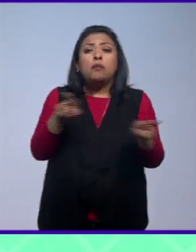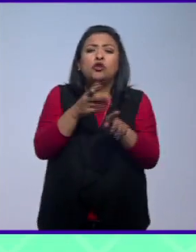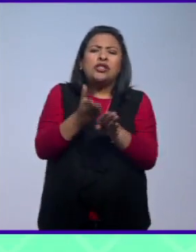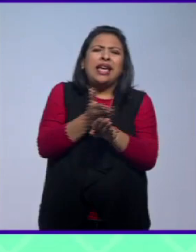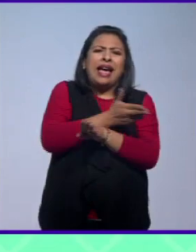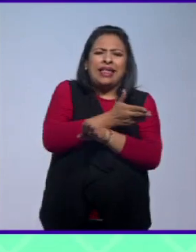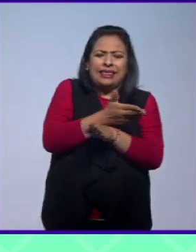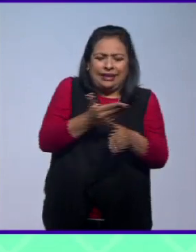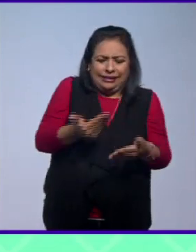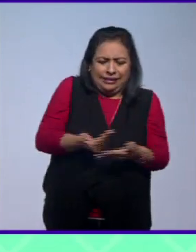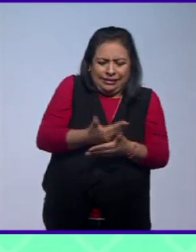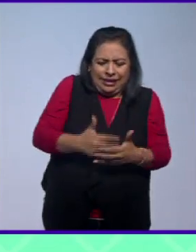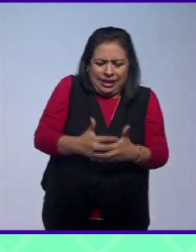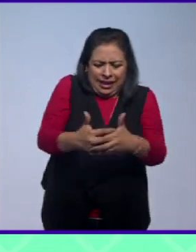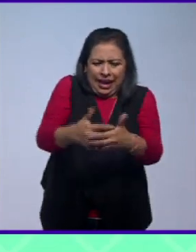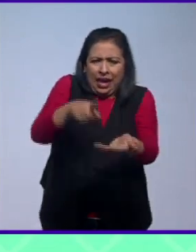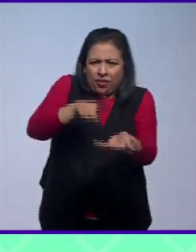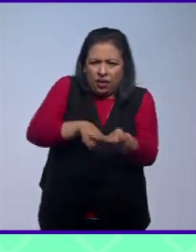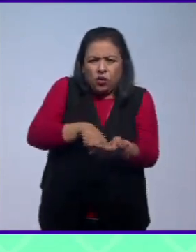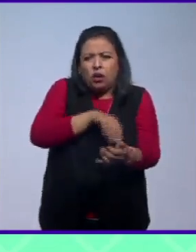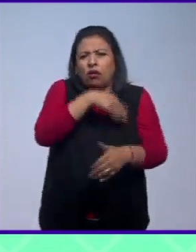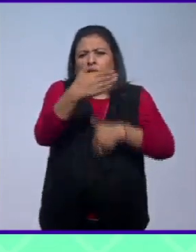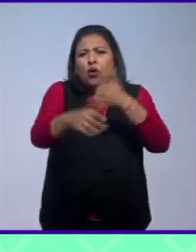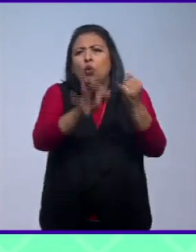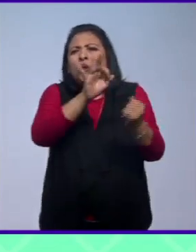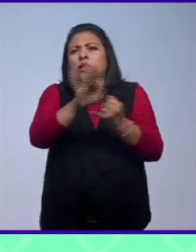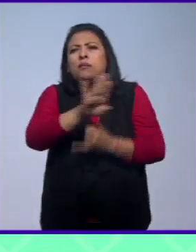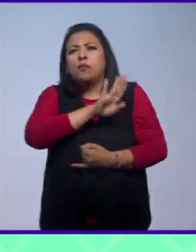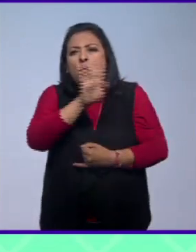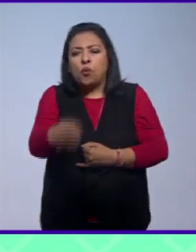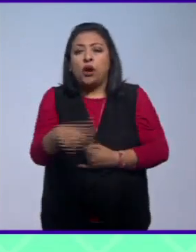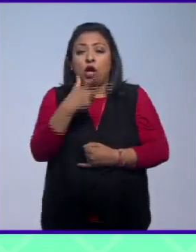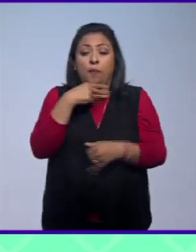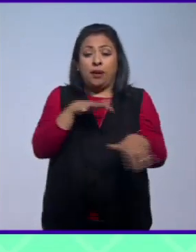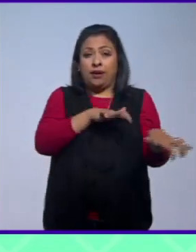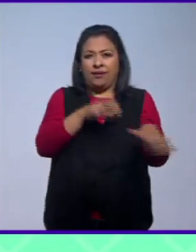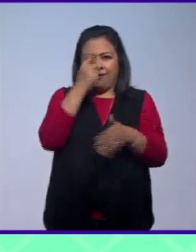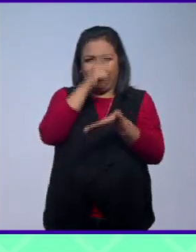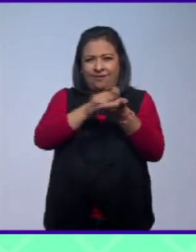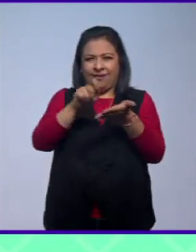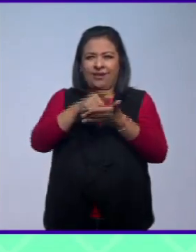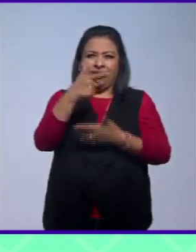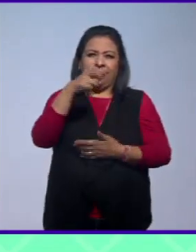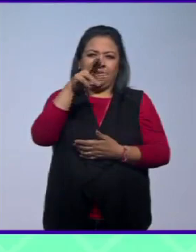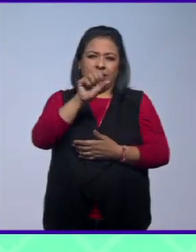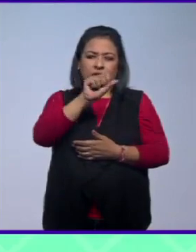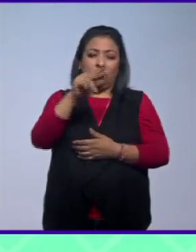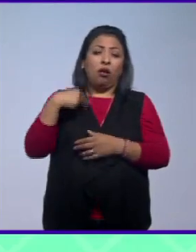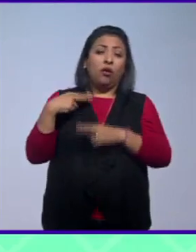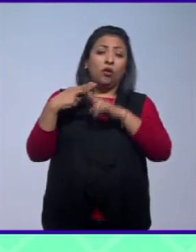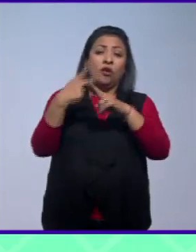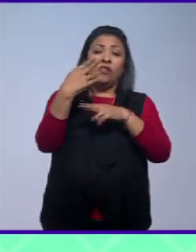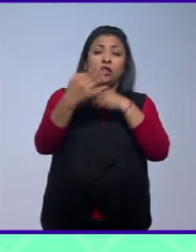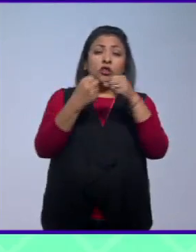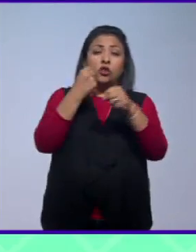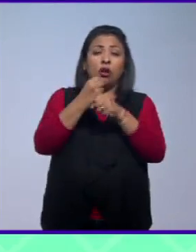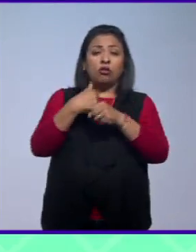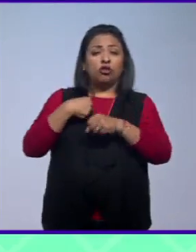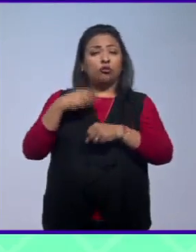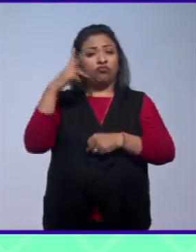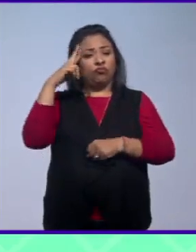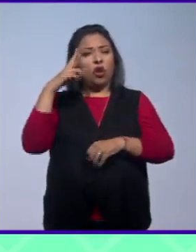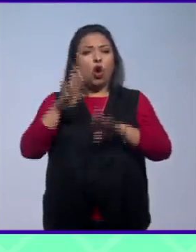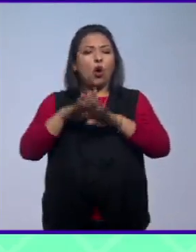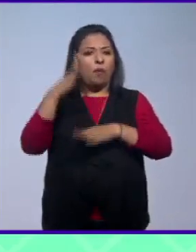antes de nacer y hasta el último de sus días. El pianista y compositor Guillermo Sánchez cumple 28 años de trayectoria al frente de